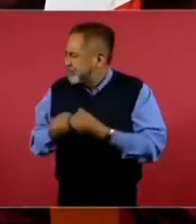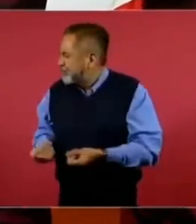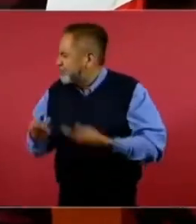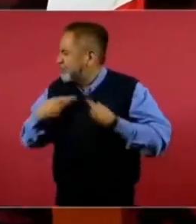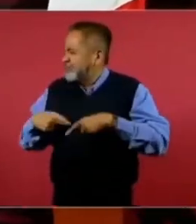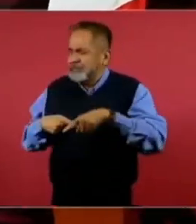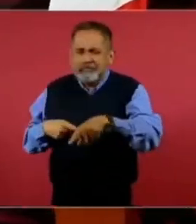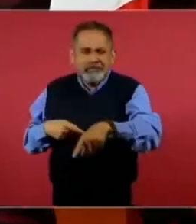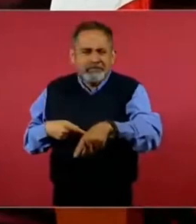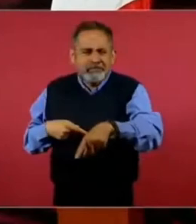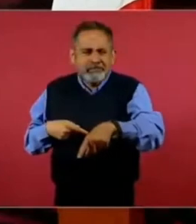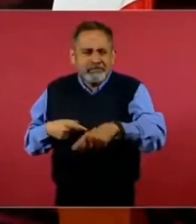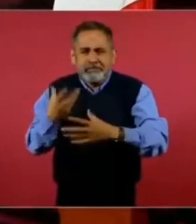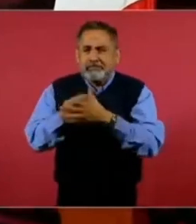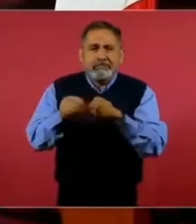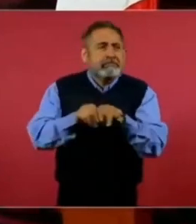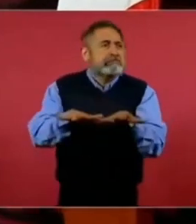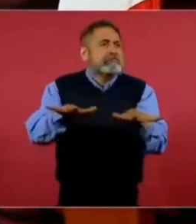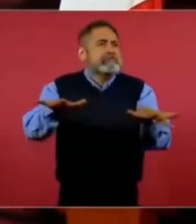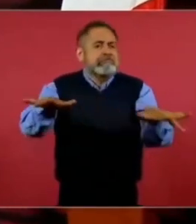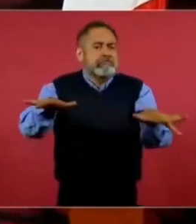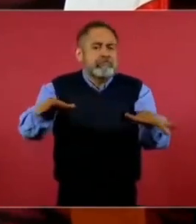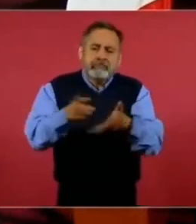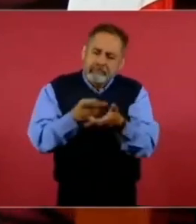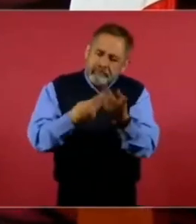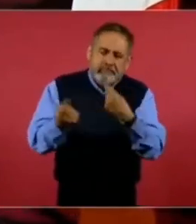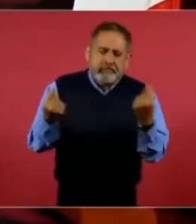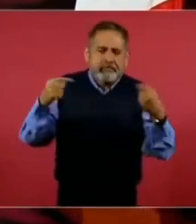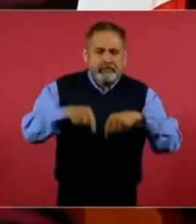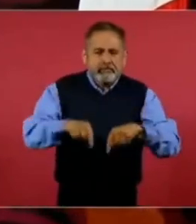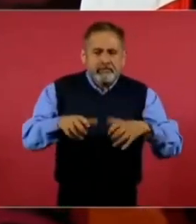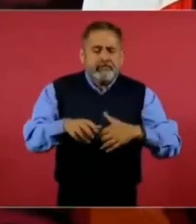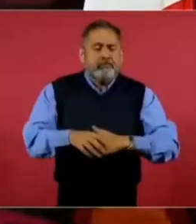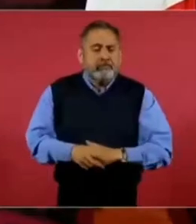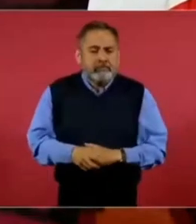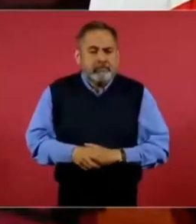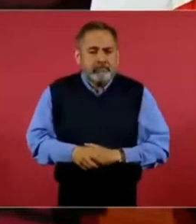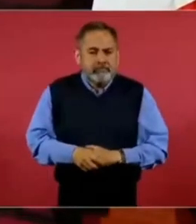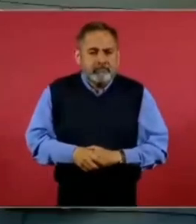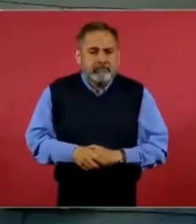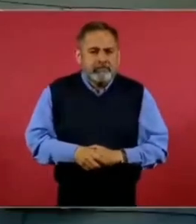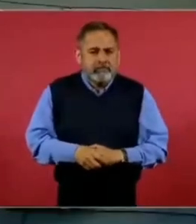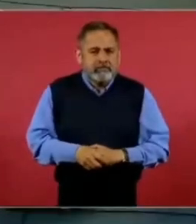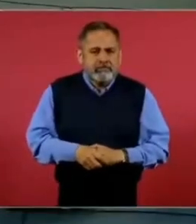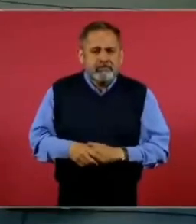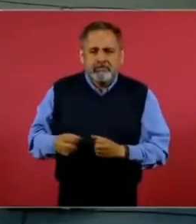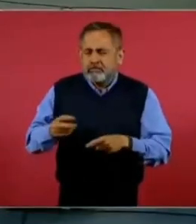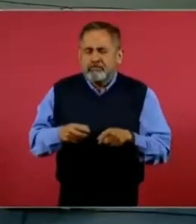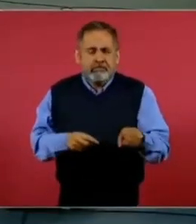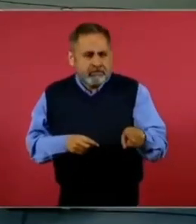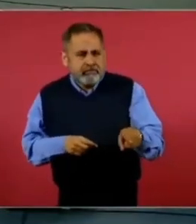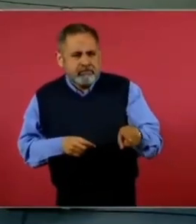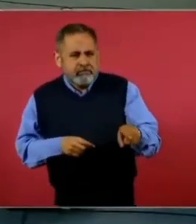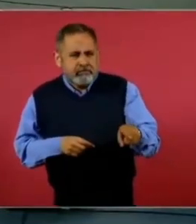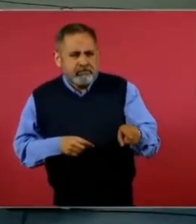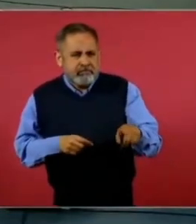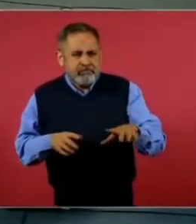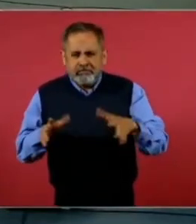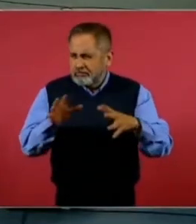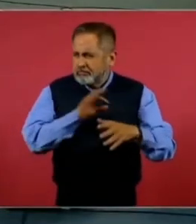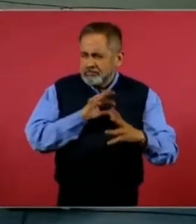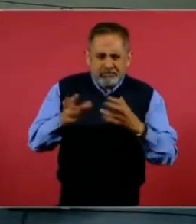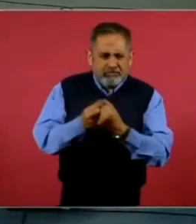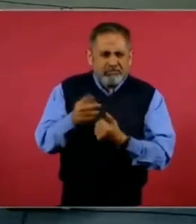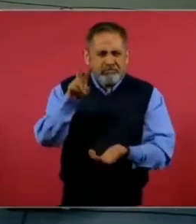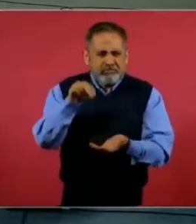desplazados. Pues ahí sí fueron muchos más. Como dos mil. Como dos